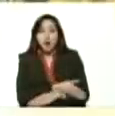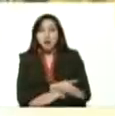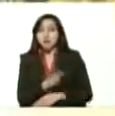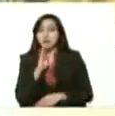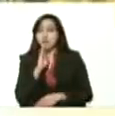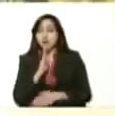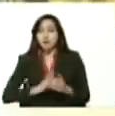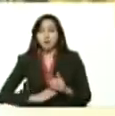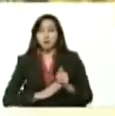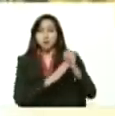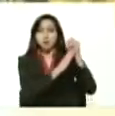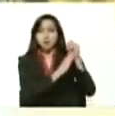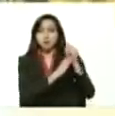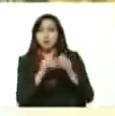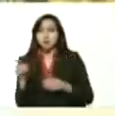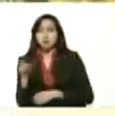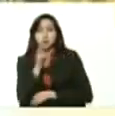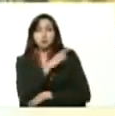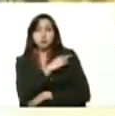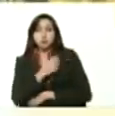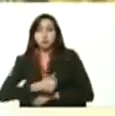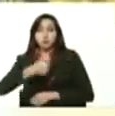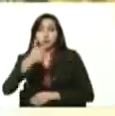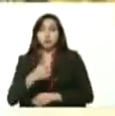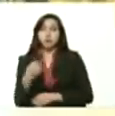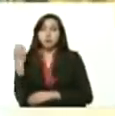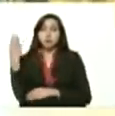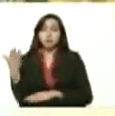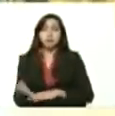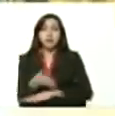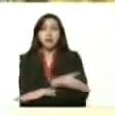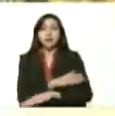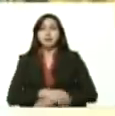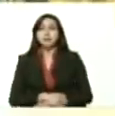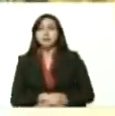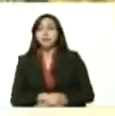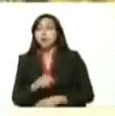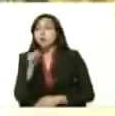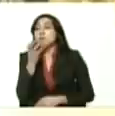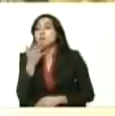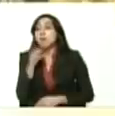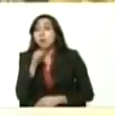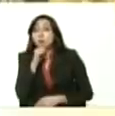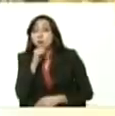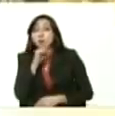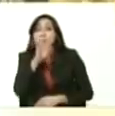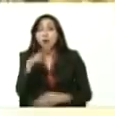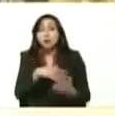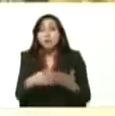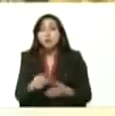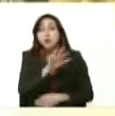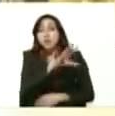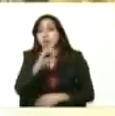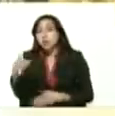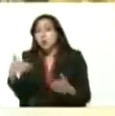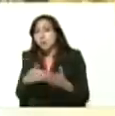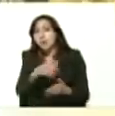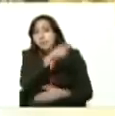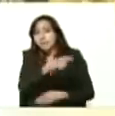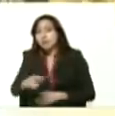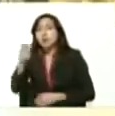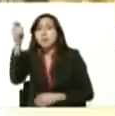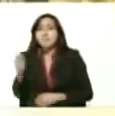de banca teniente coronel Antonio Morales por ejemplo nuestros viejitos 4 millones 500 mil pensionados y